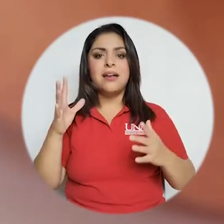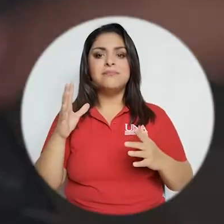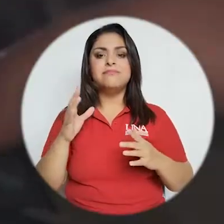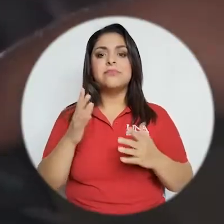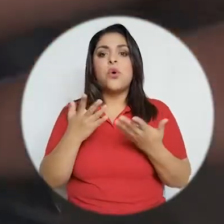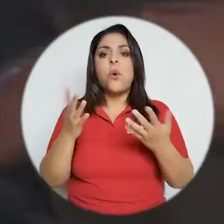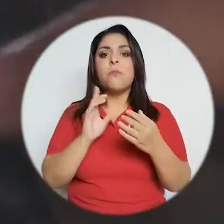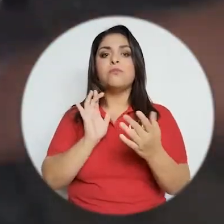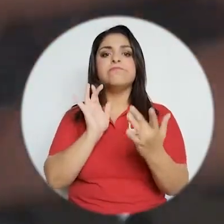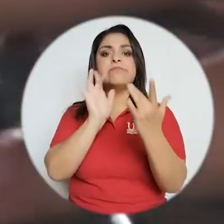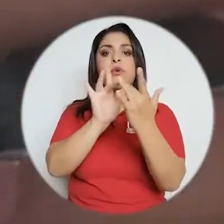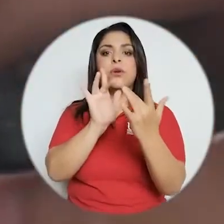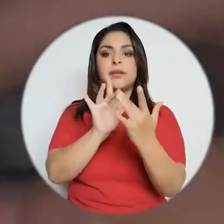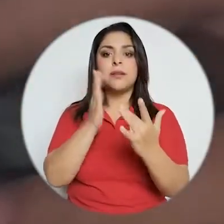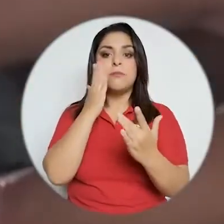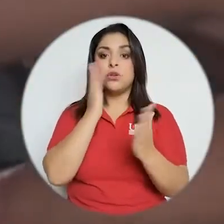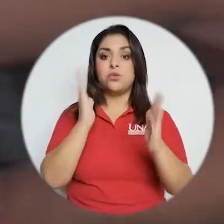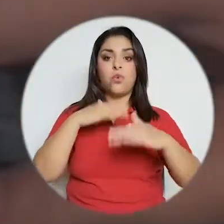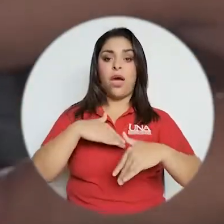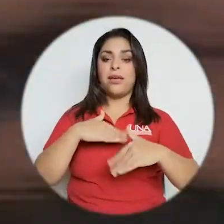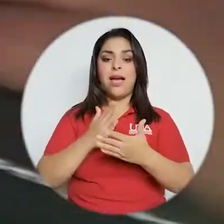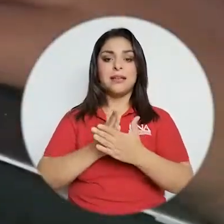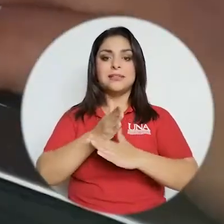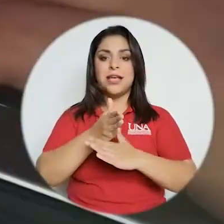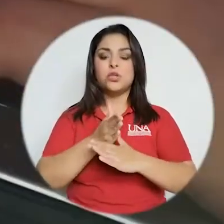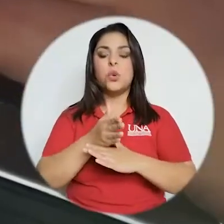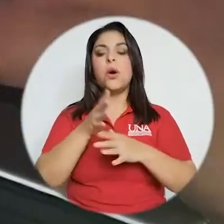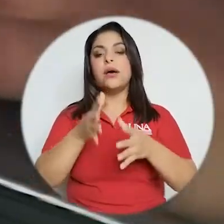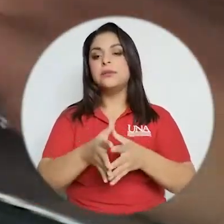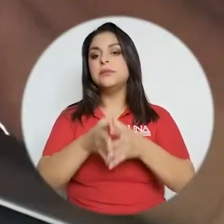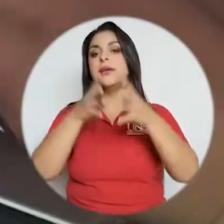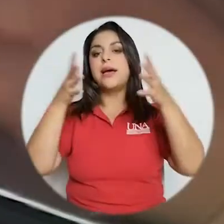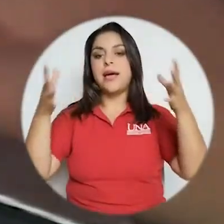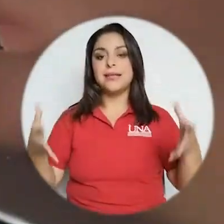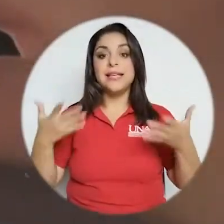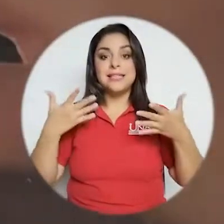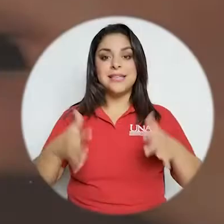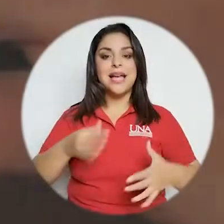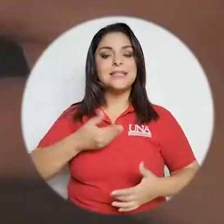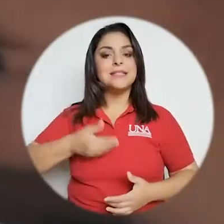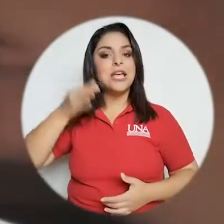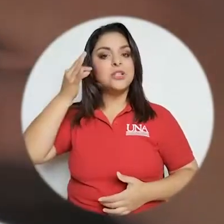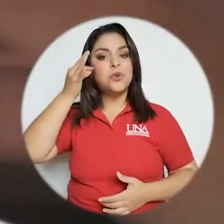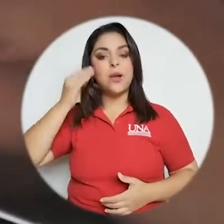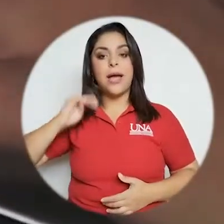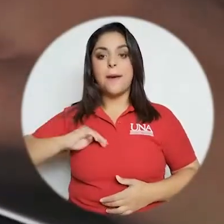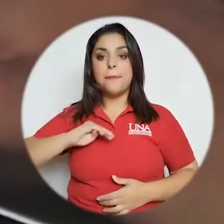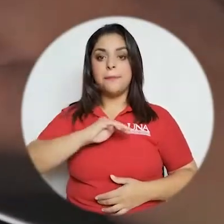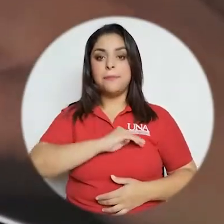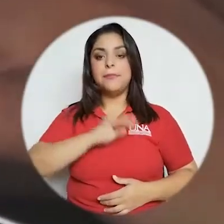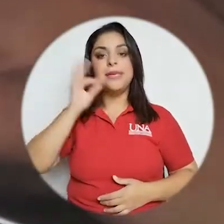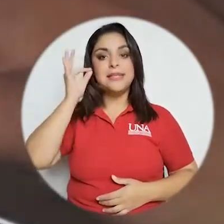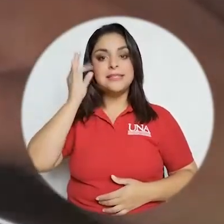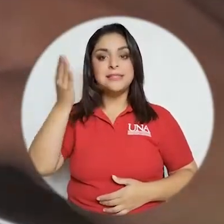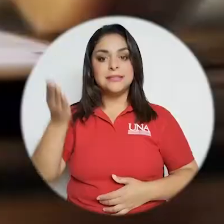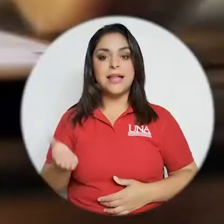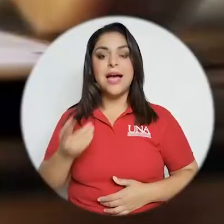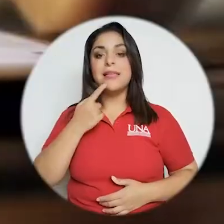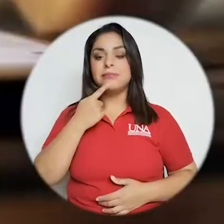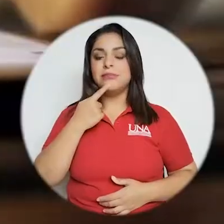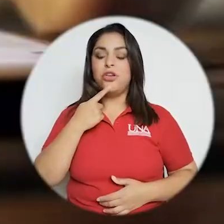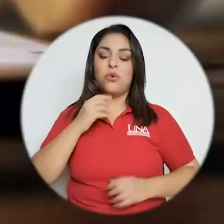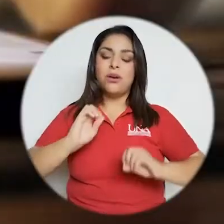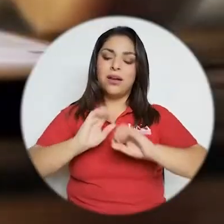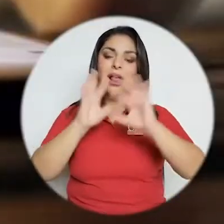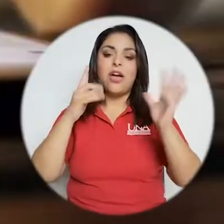identificar porque no tiene un acceso formal es enorme ya la señora ministra ha sido muy clara en esto